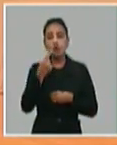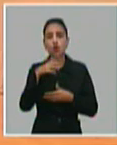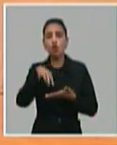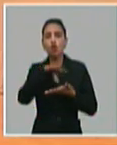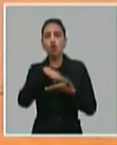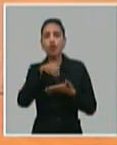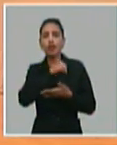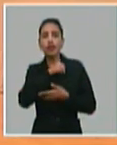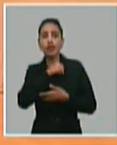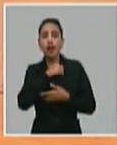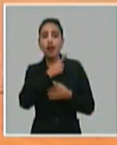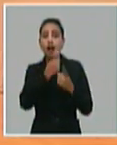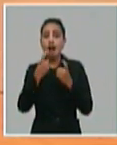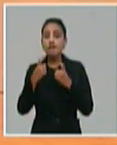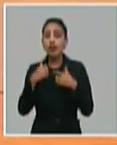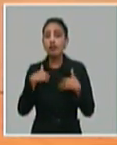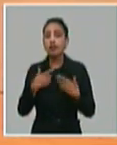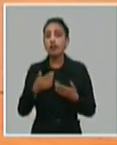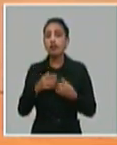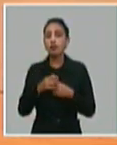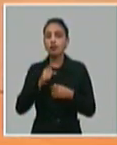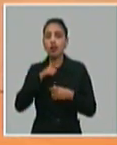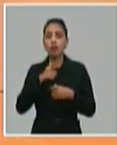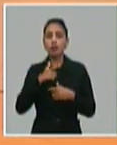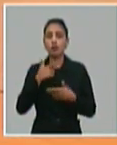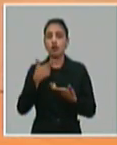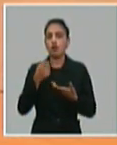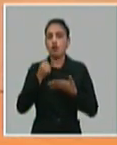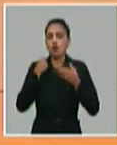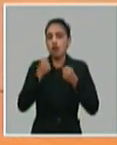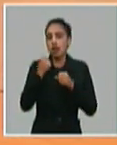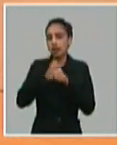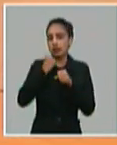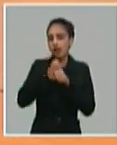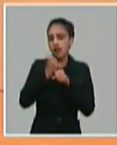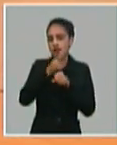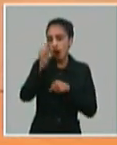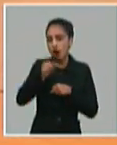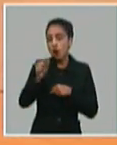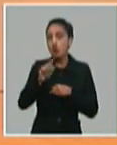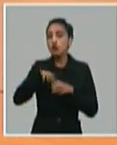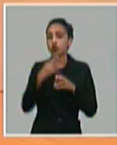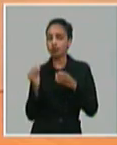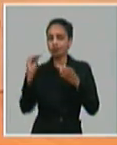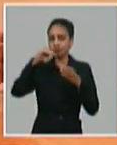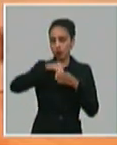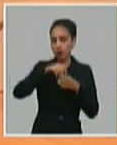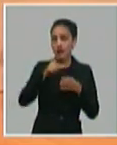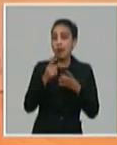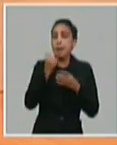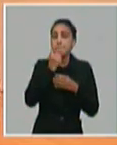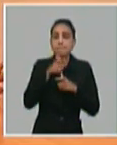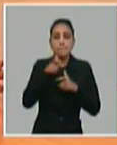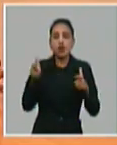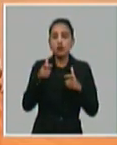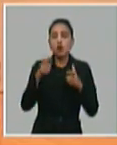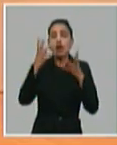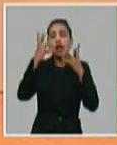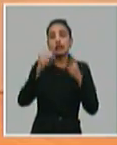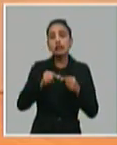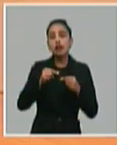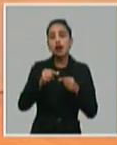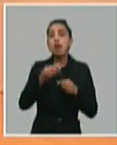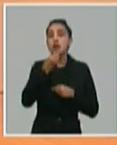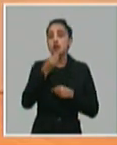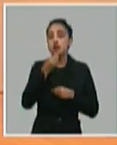donde quiera que haga falta una actividad, una fuerza, reubiquemos a la mayor cantidad posible de